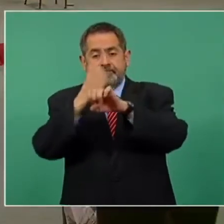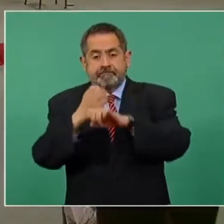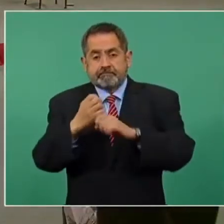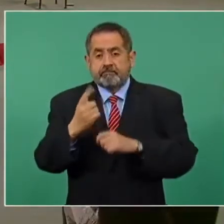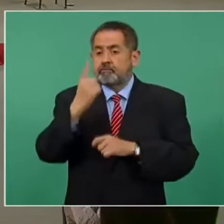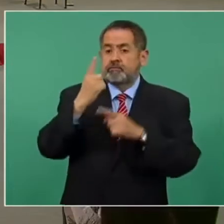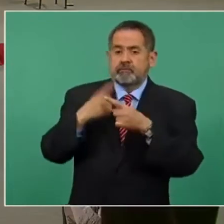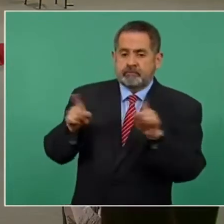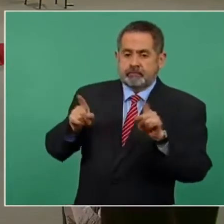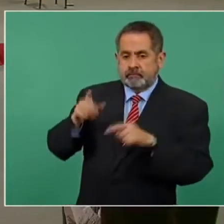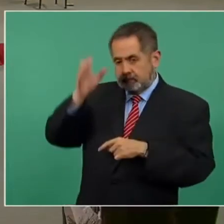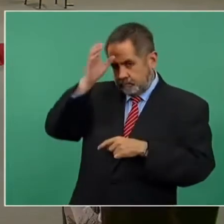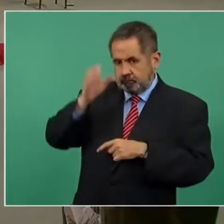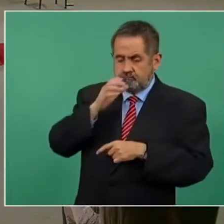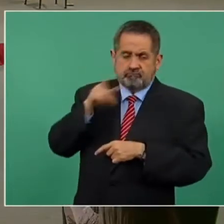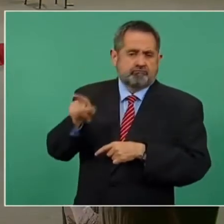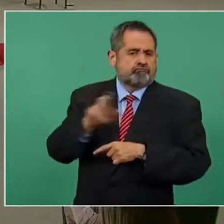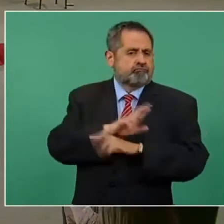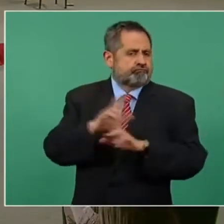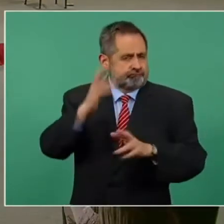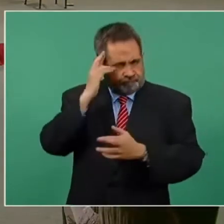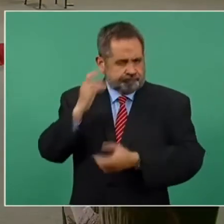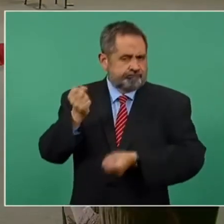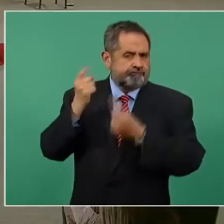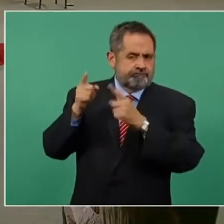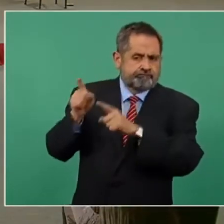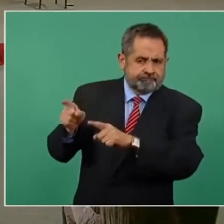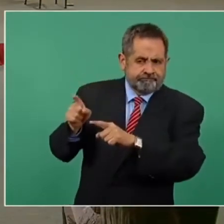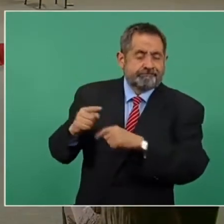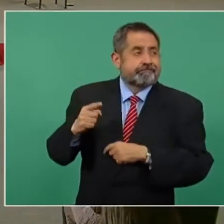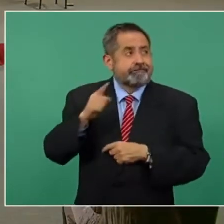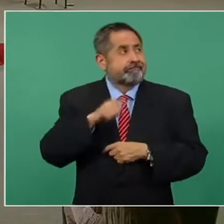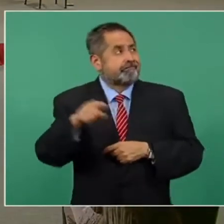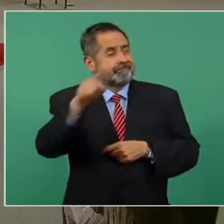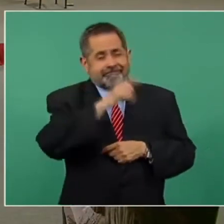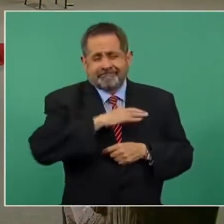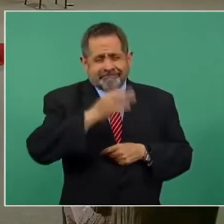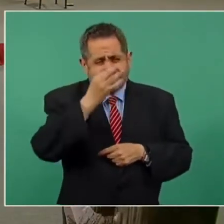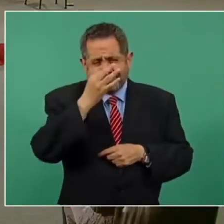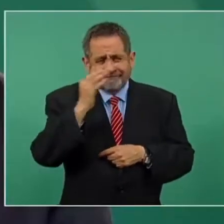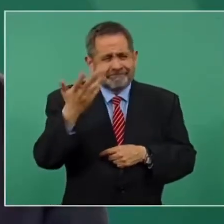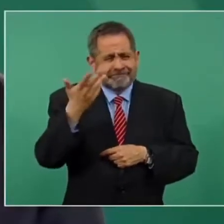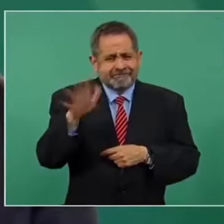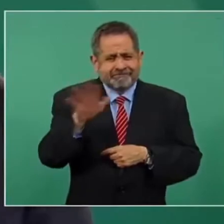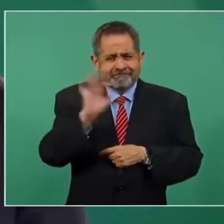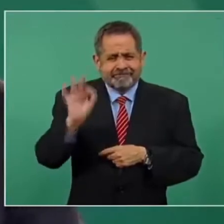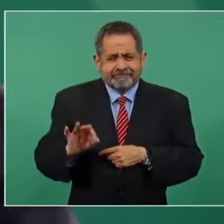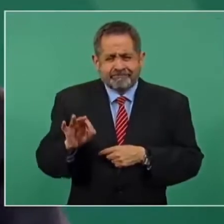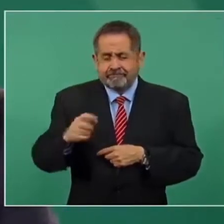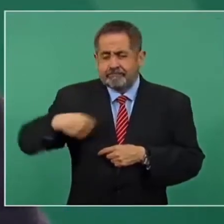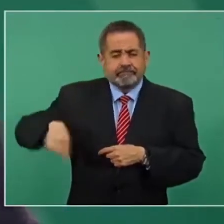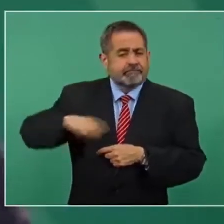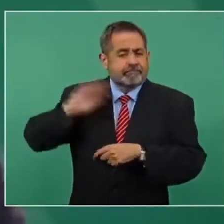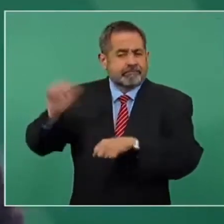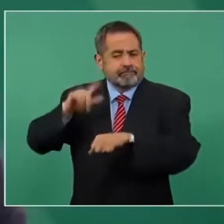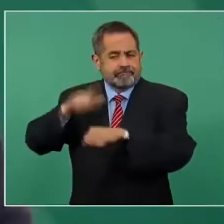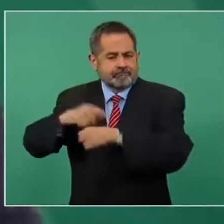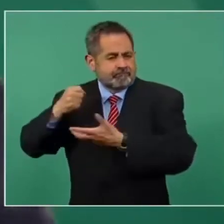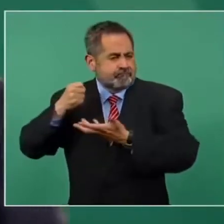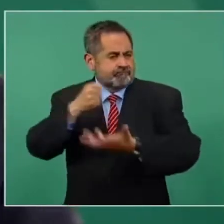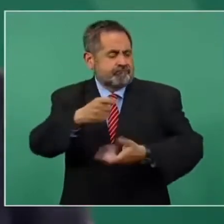excepción del estado de Coahuila, que hay que reconocerlo, es apenas del 10 por ciento respecto a los recursos federales